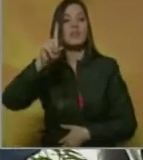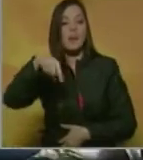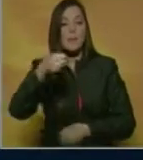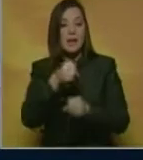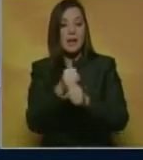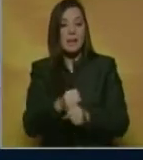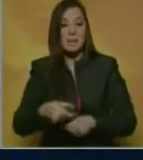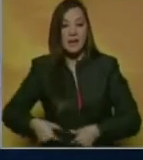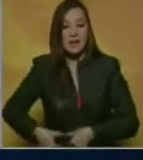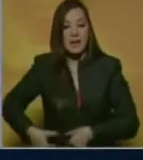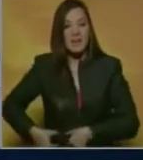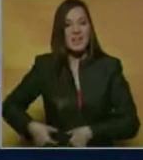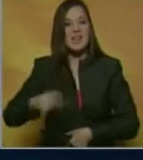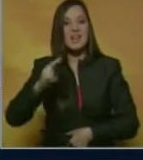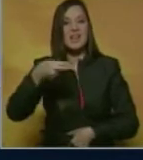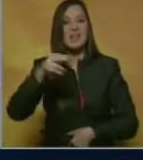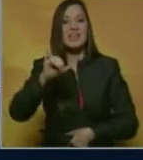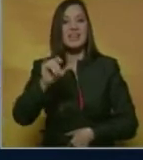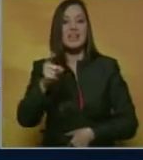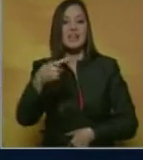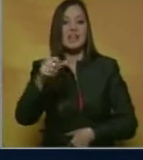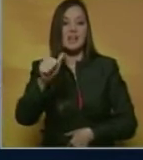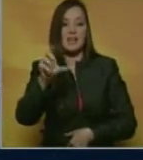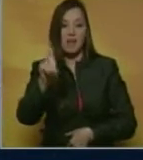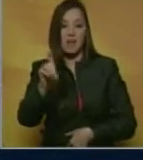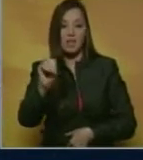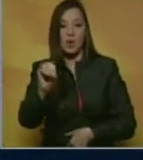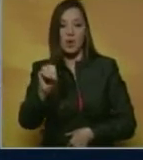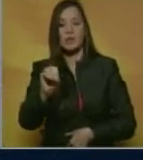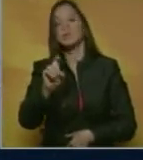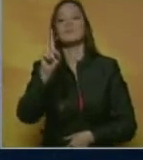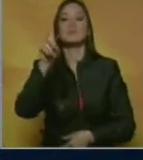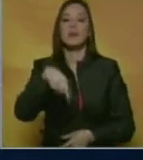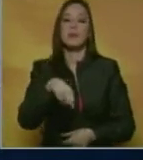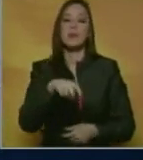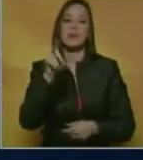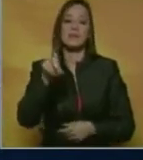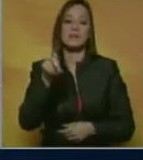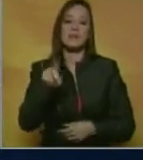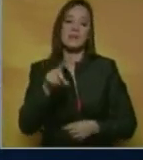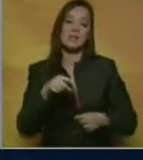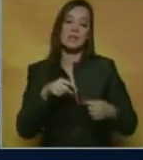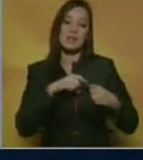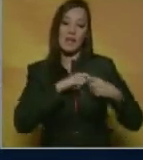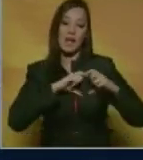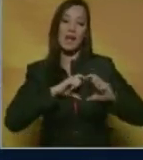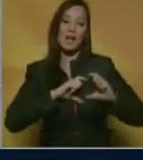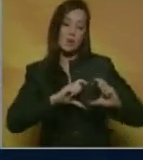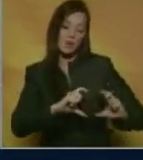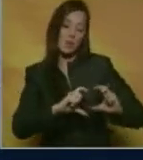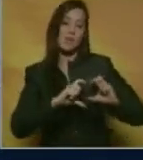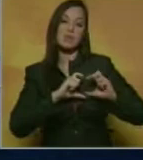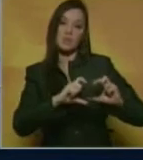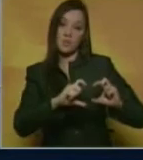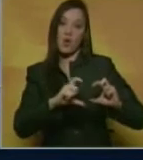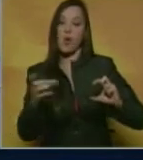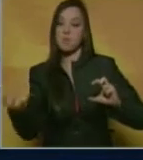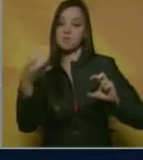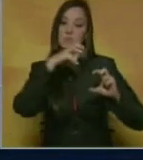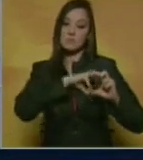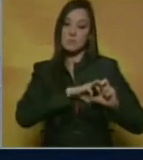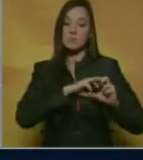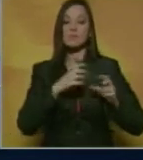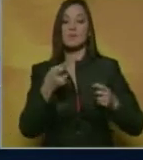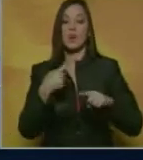organización es que en Venezuela se practiquen más sustituciones de corazón, páncreas y pulmón. Para ello se requieren equipos e infraestructura. Sus voceros